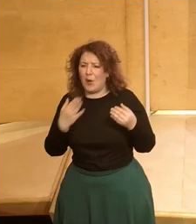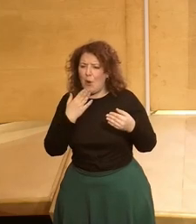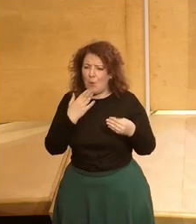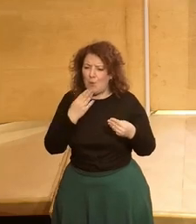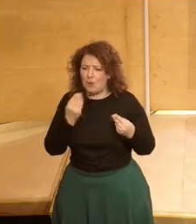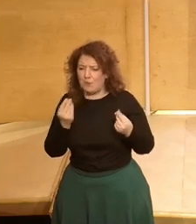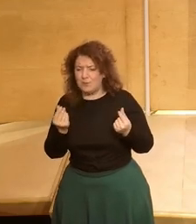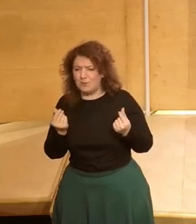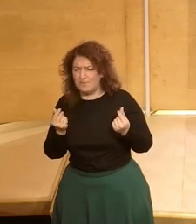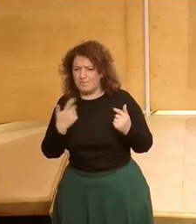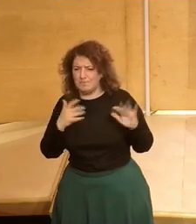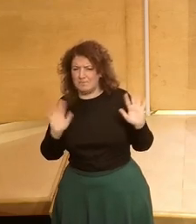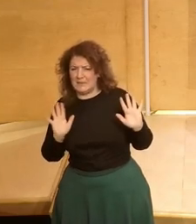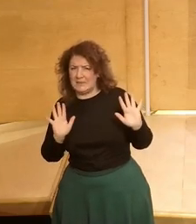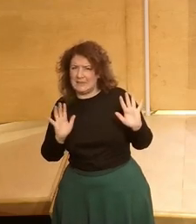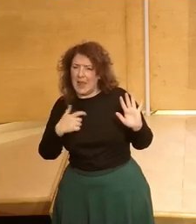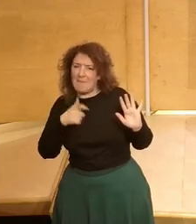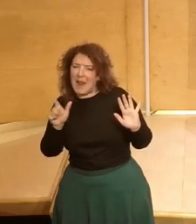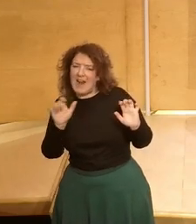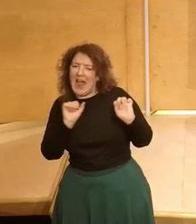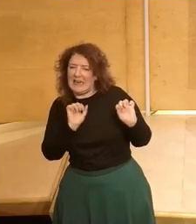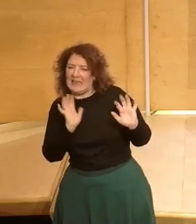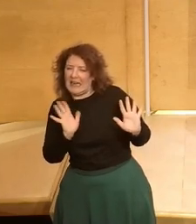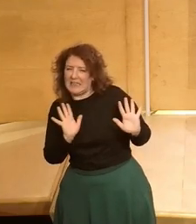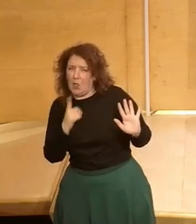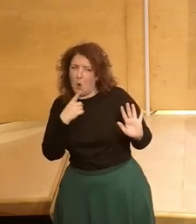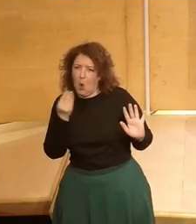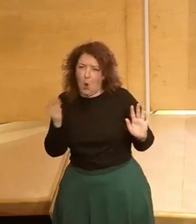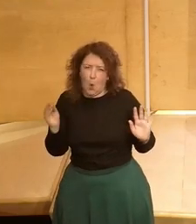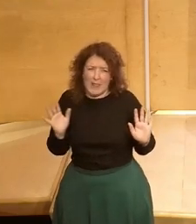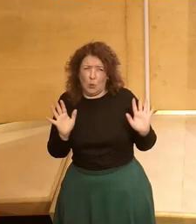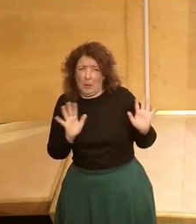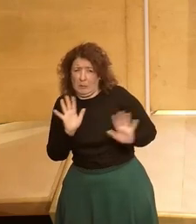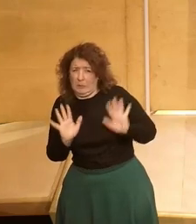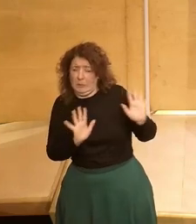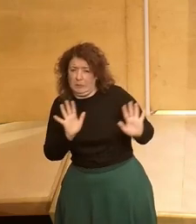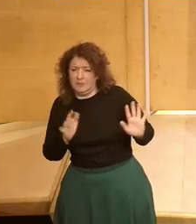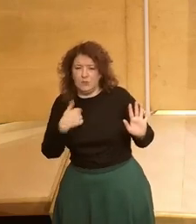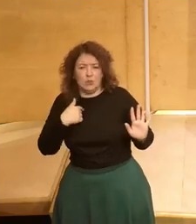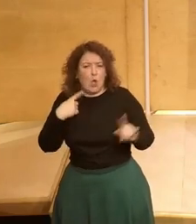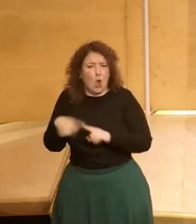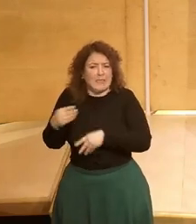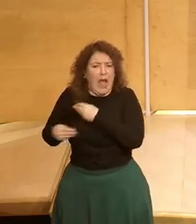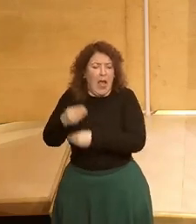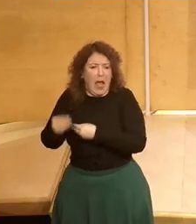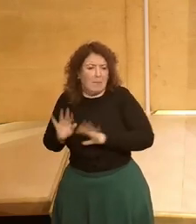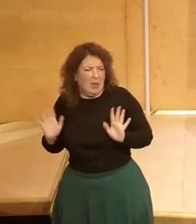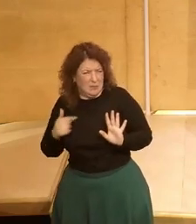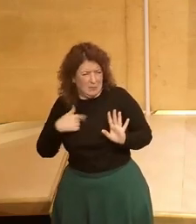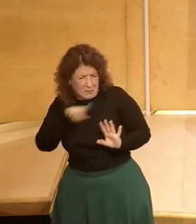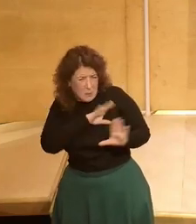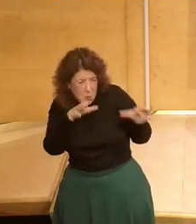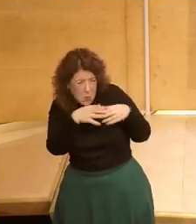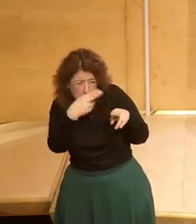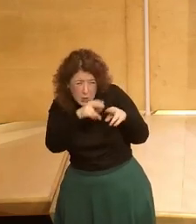no sé si rechazo es la palabra pero esto de no sé juventudes como que yo siempre había hecho muchas cosas pero no me veía